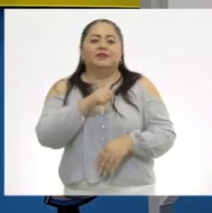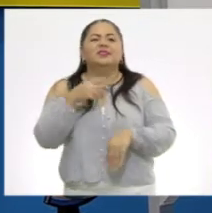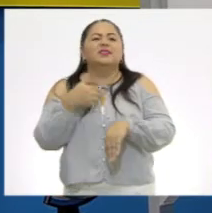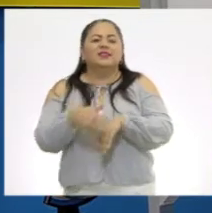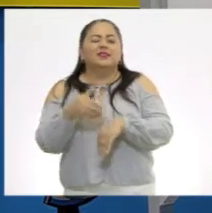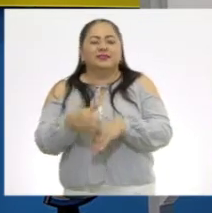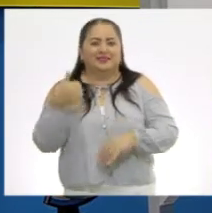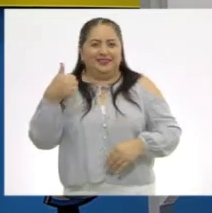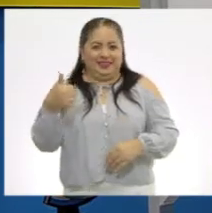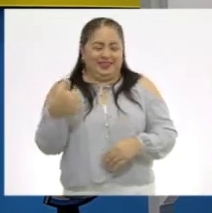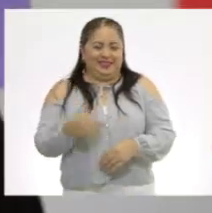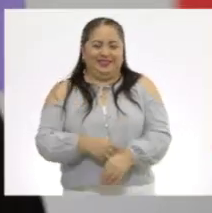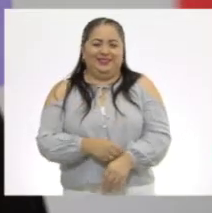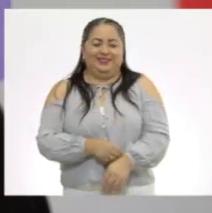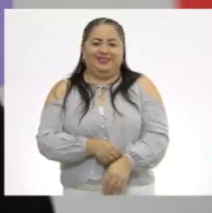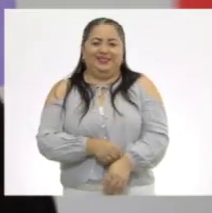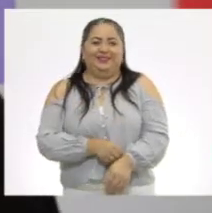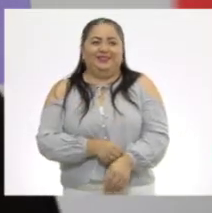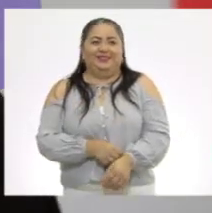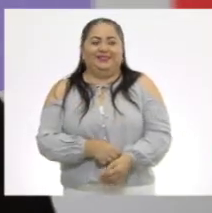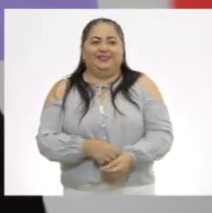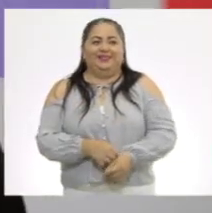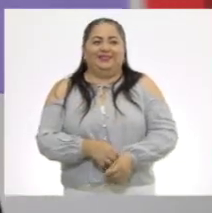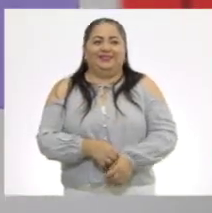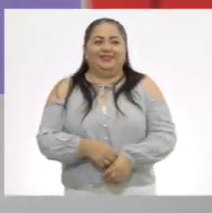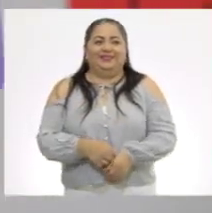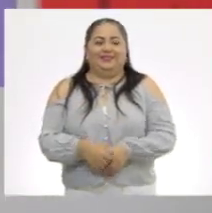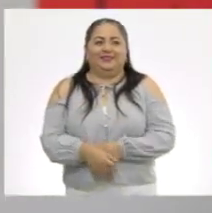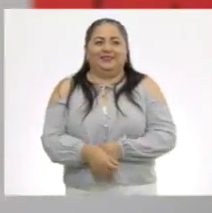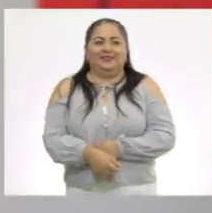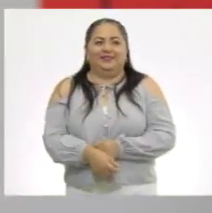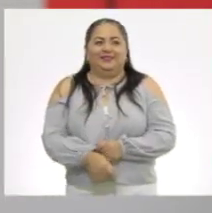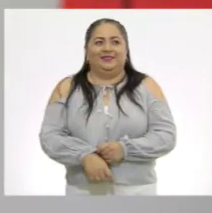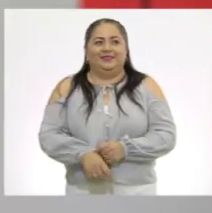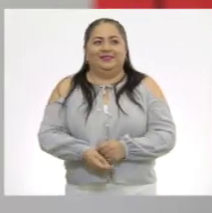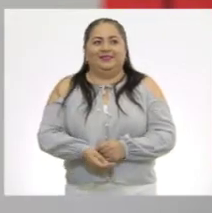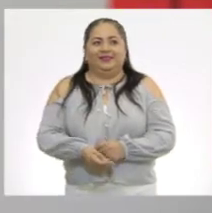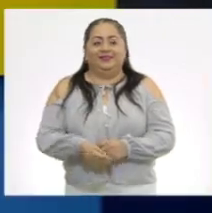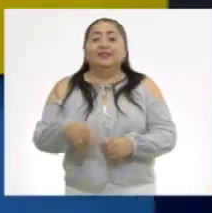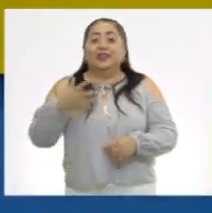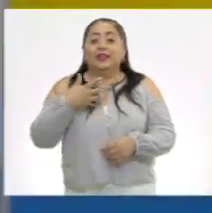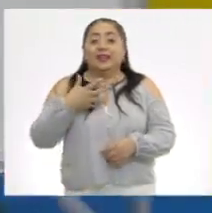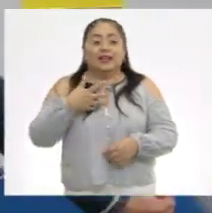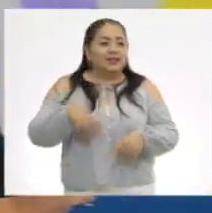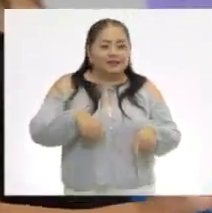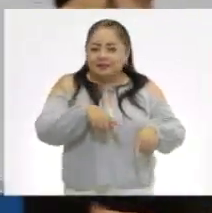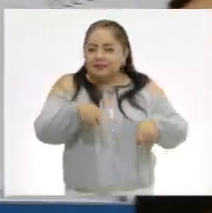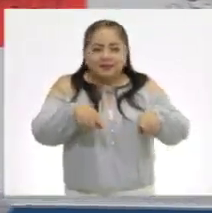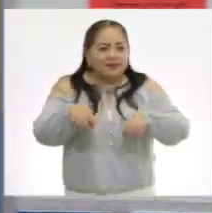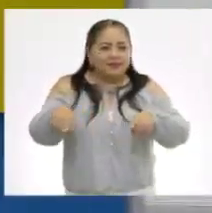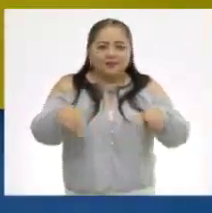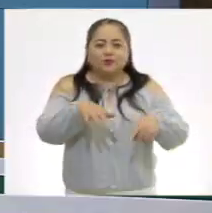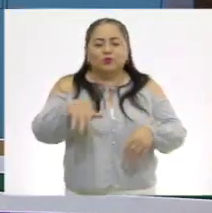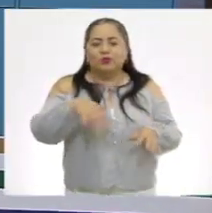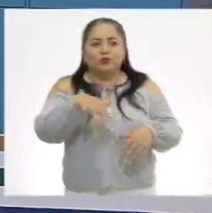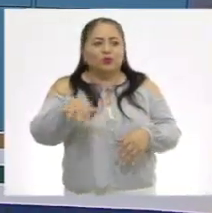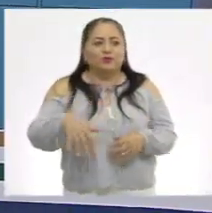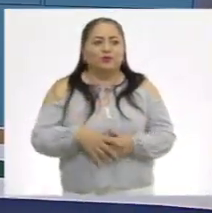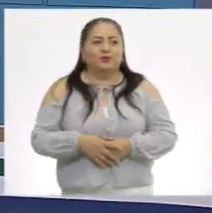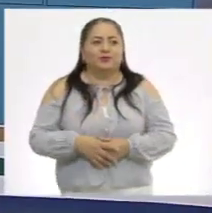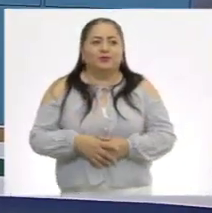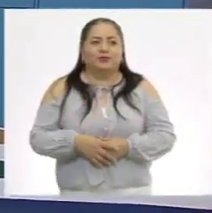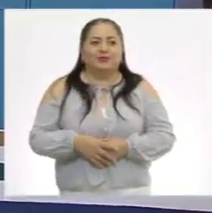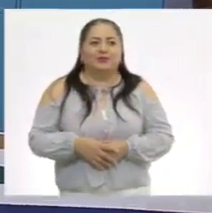número es? Lo tengo. Lo tengo. Venga, venga. ¿Qué número? Grítales, grítales. Aquí está, que está casado. Vamos, rápido, rápido.